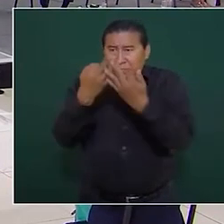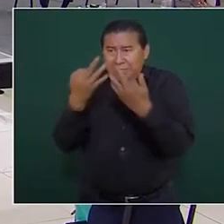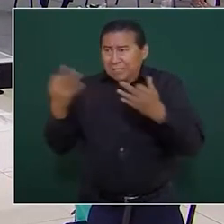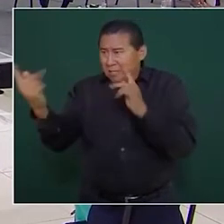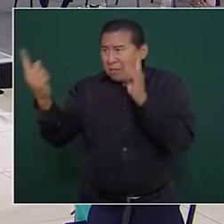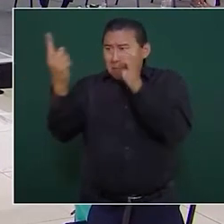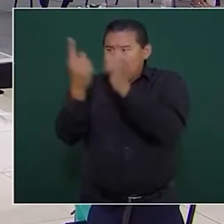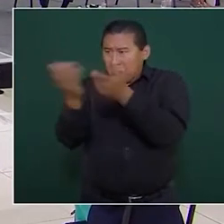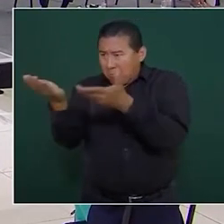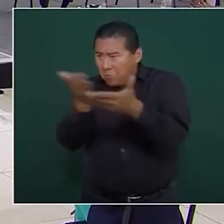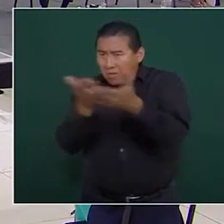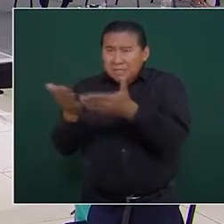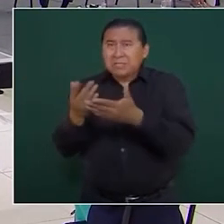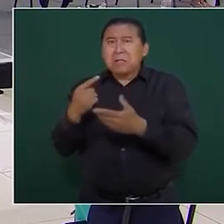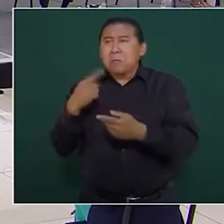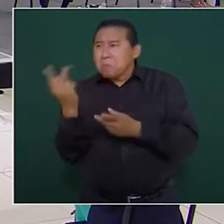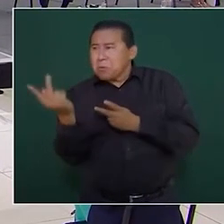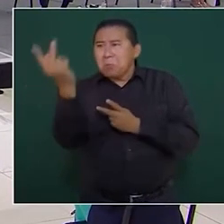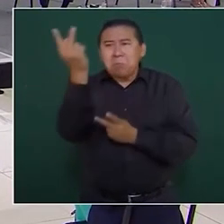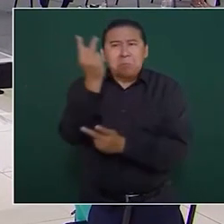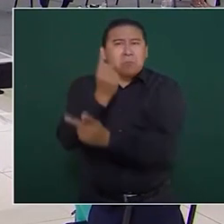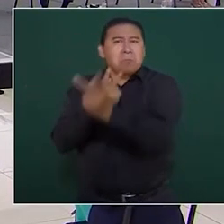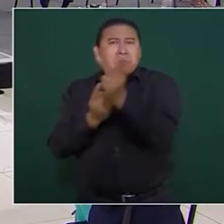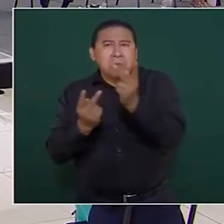porque se han hecho consultas